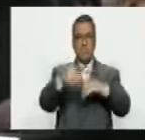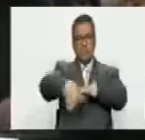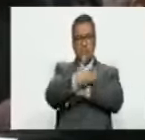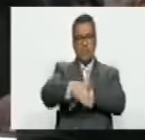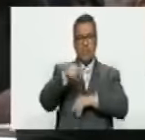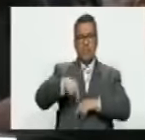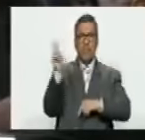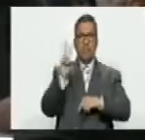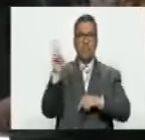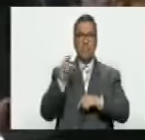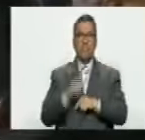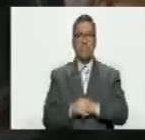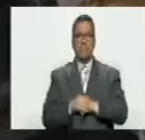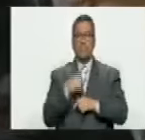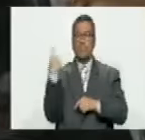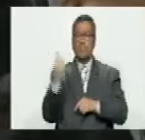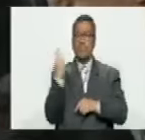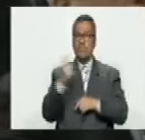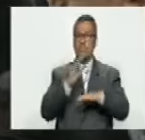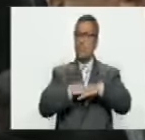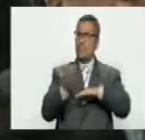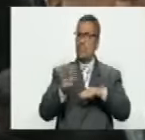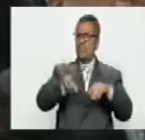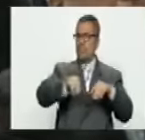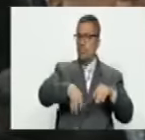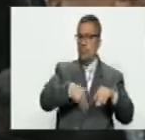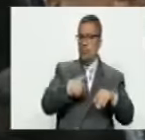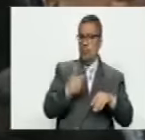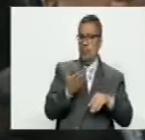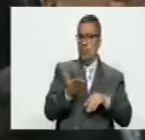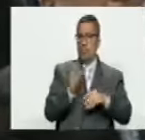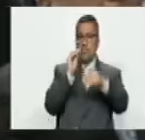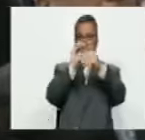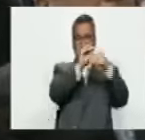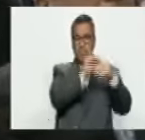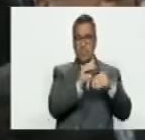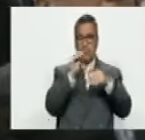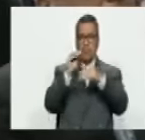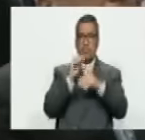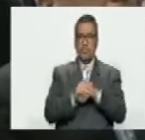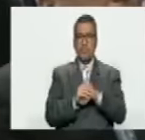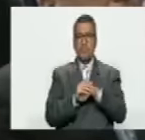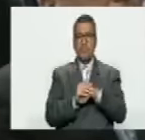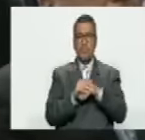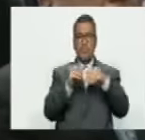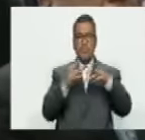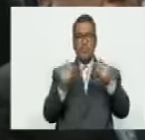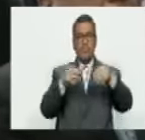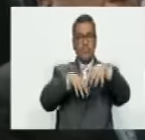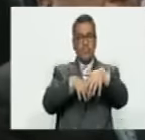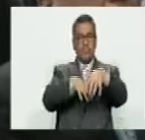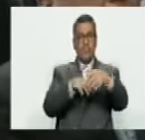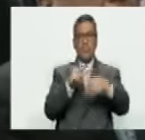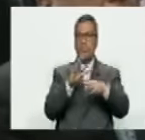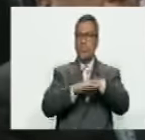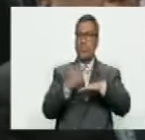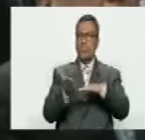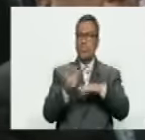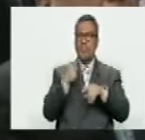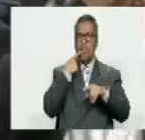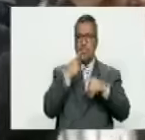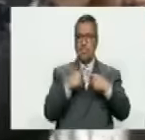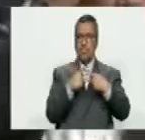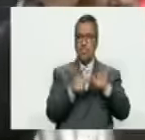Venezuela. No solamente porque no pudieron convocar seguidores, sino porque quedó al